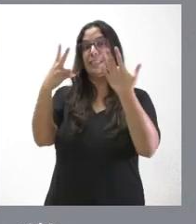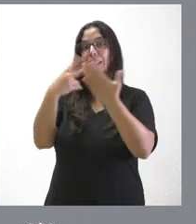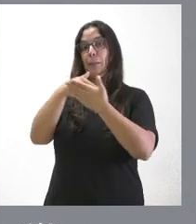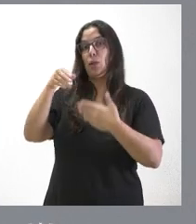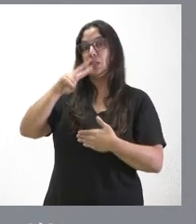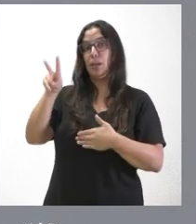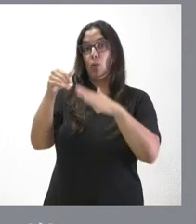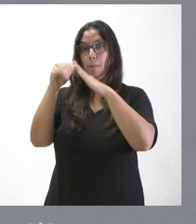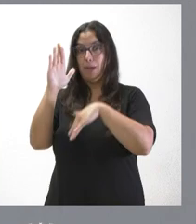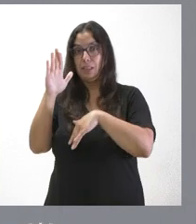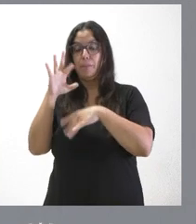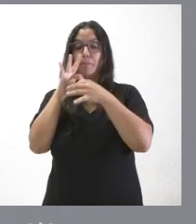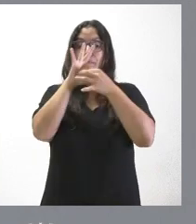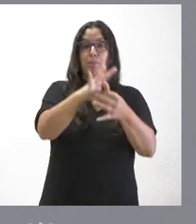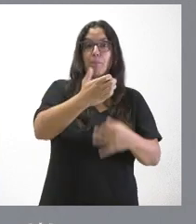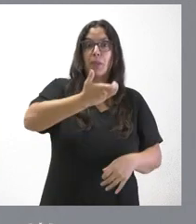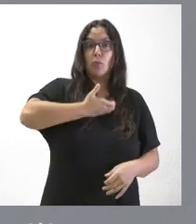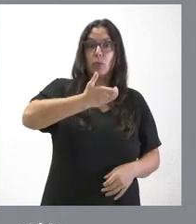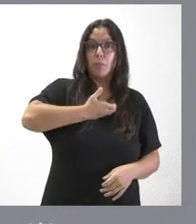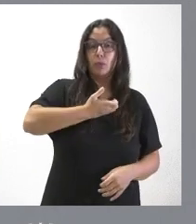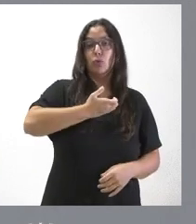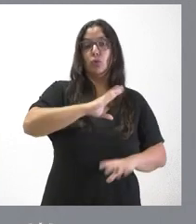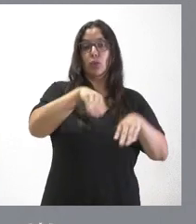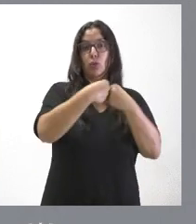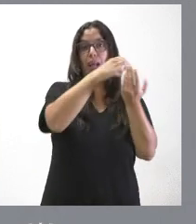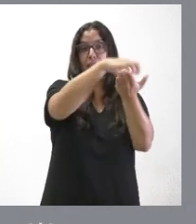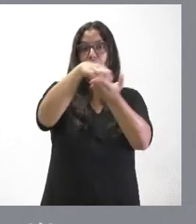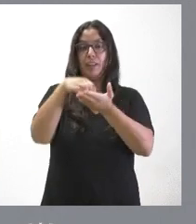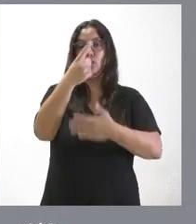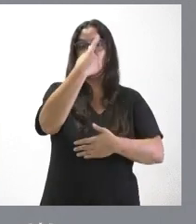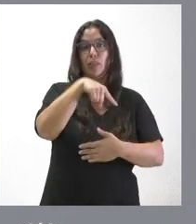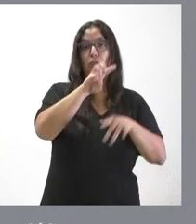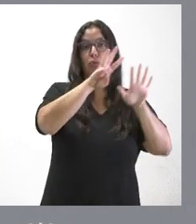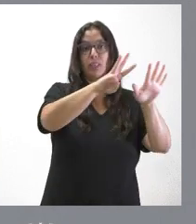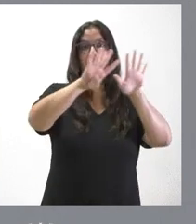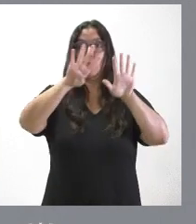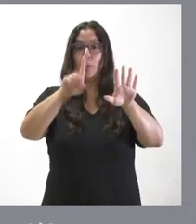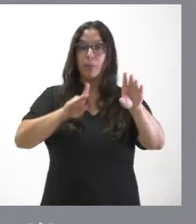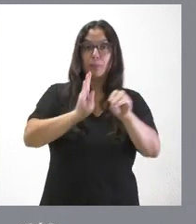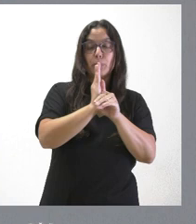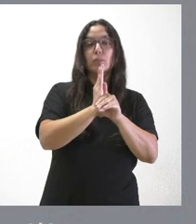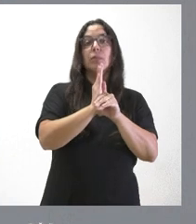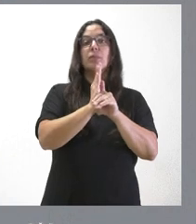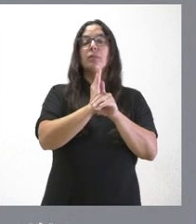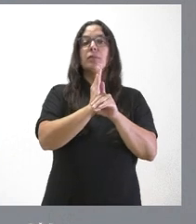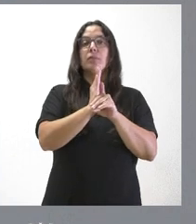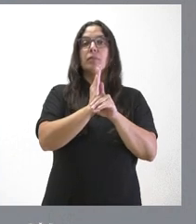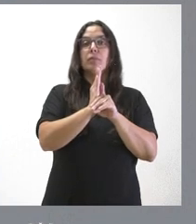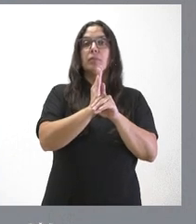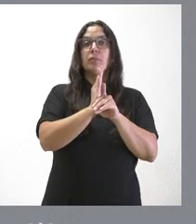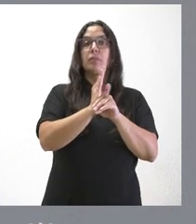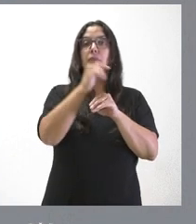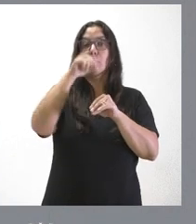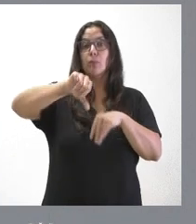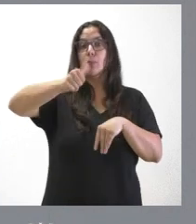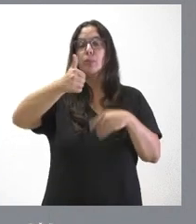euros y lo correspondiente a los 189 entidades locales contarán con una ayuda de la Junta de Castilla y León, que es lo que aprobamos,